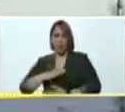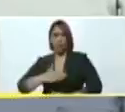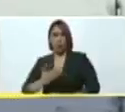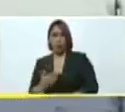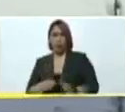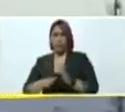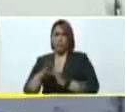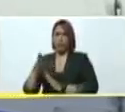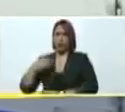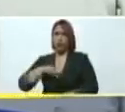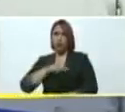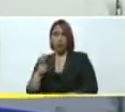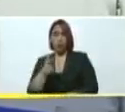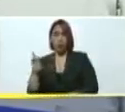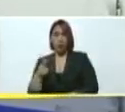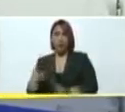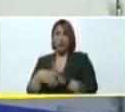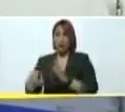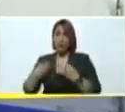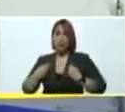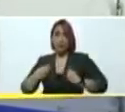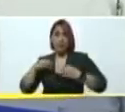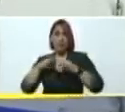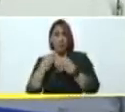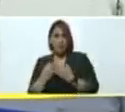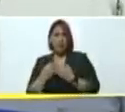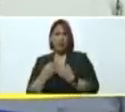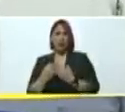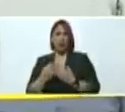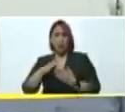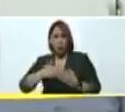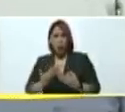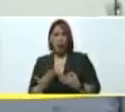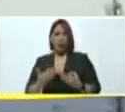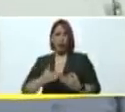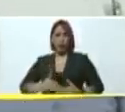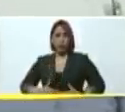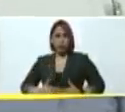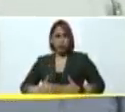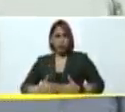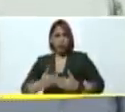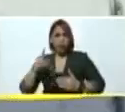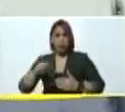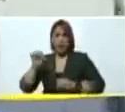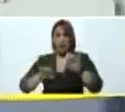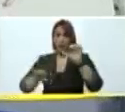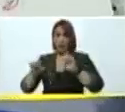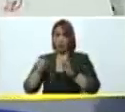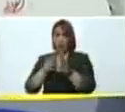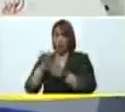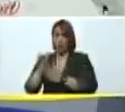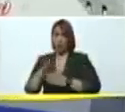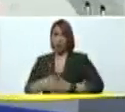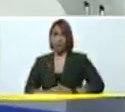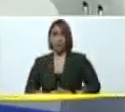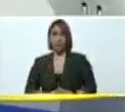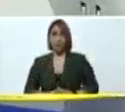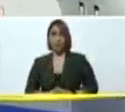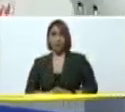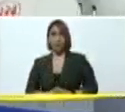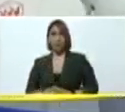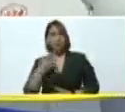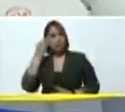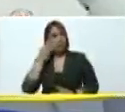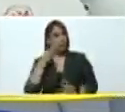estamos buscando, el derecho a la vida, el derecho a la familia, a la procreación. Y este laboratorio es totalmente gratuito. Excelente. Para ello, tenemos